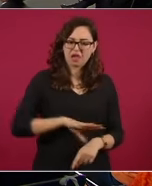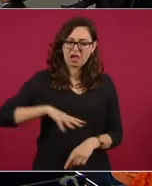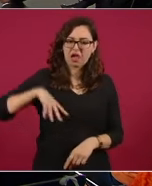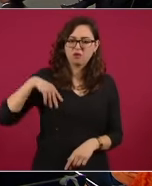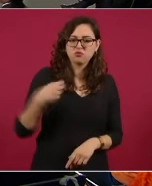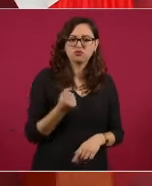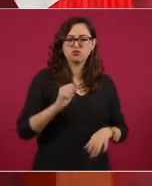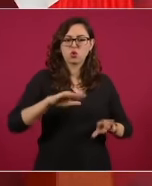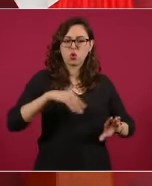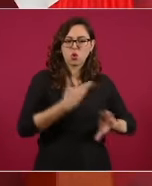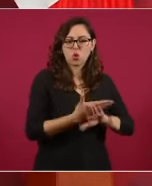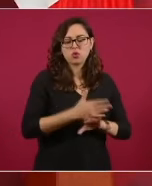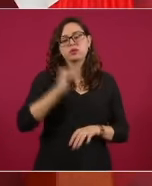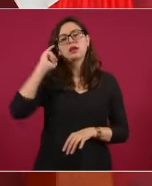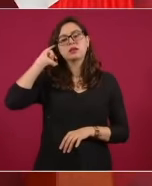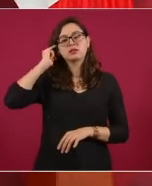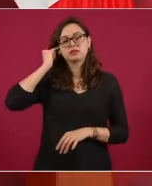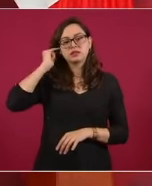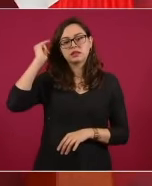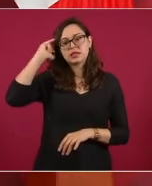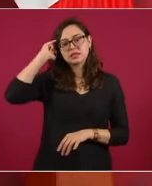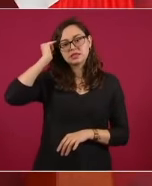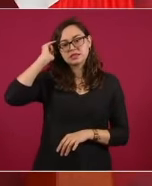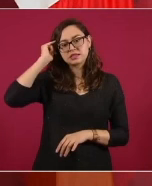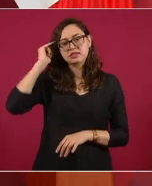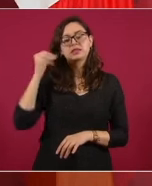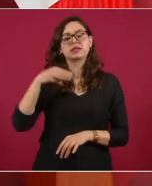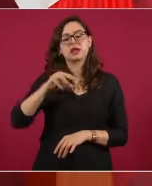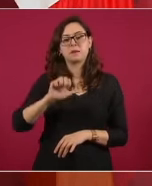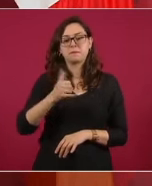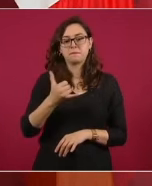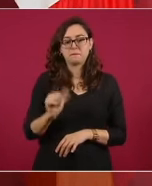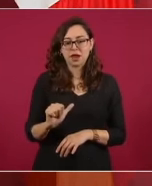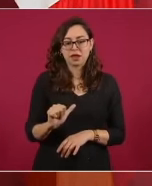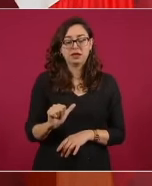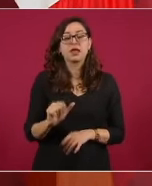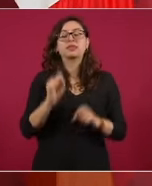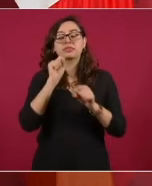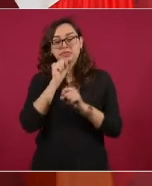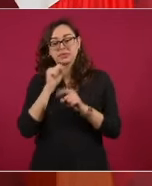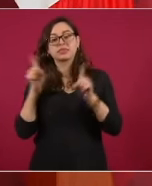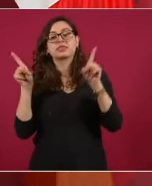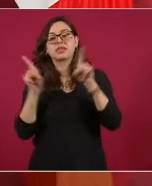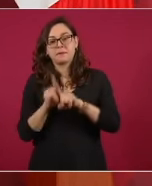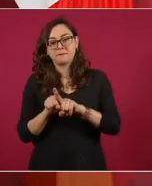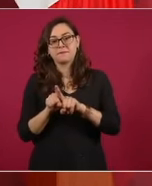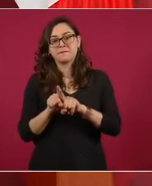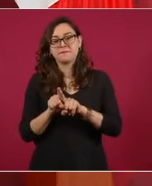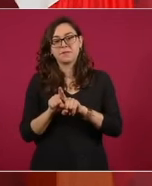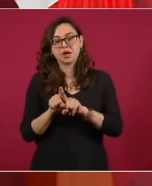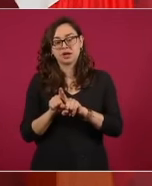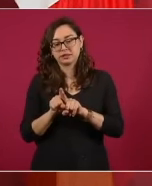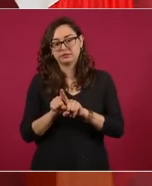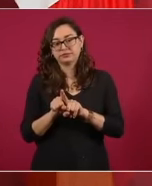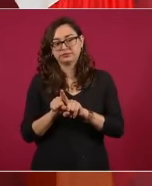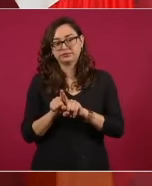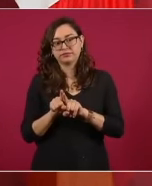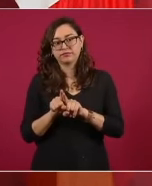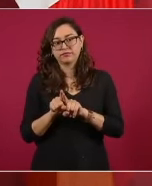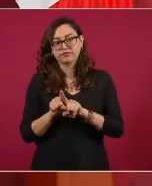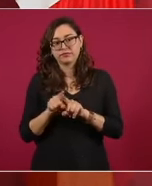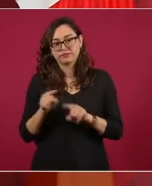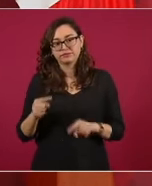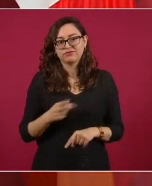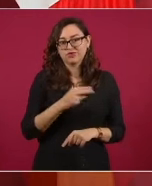indígenas mayas, como los mandaban a los